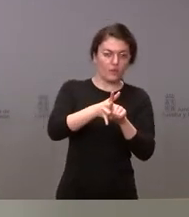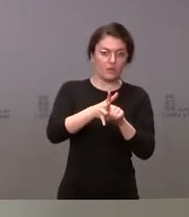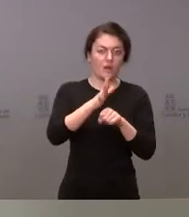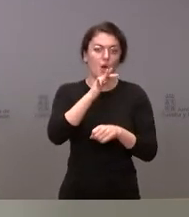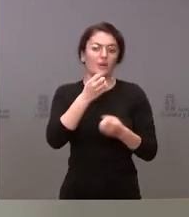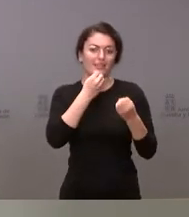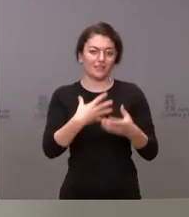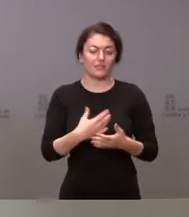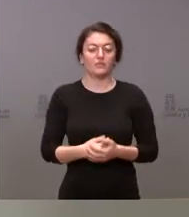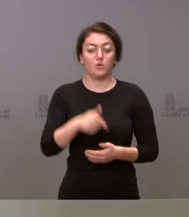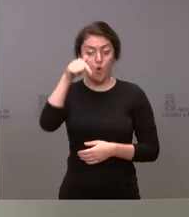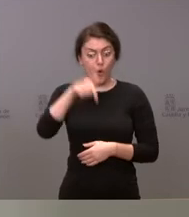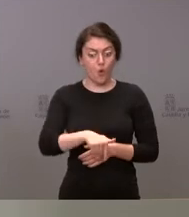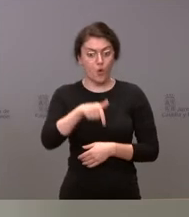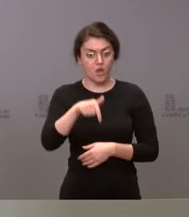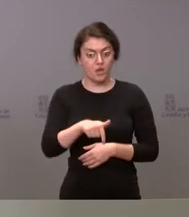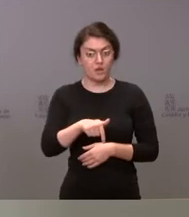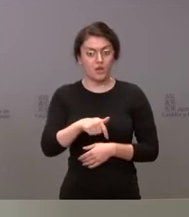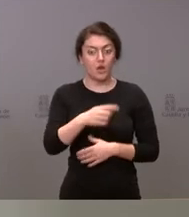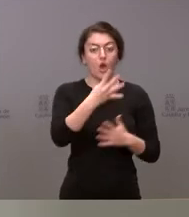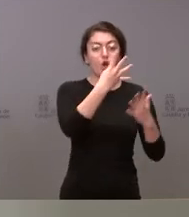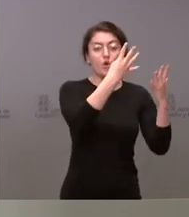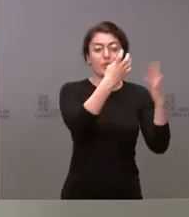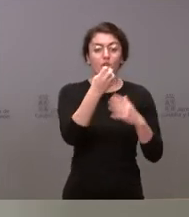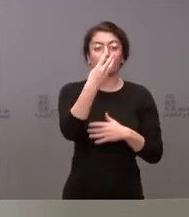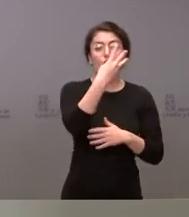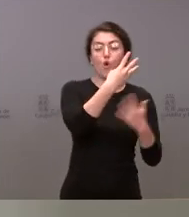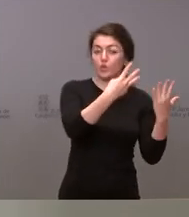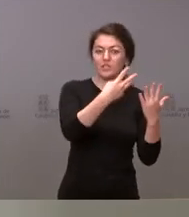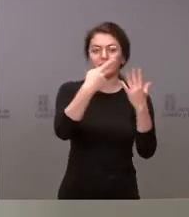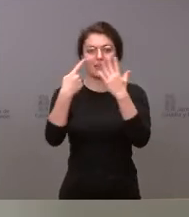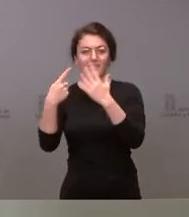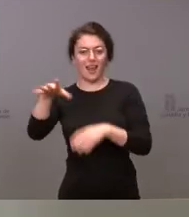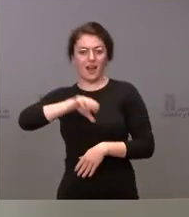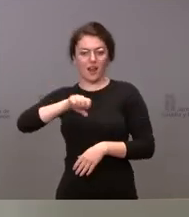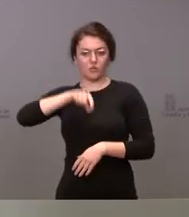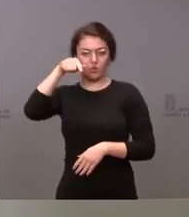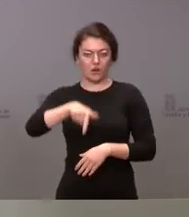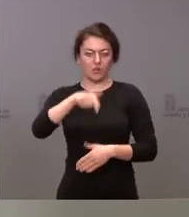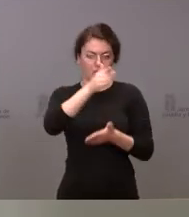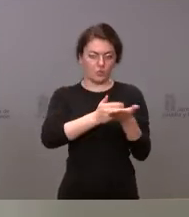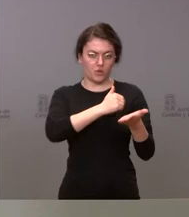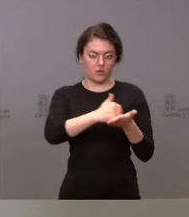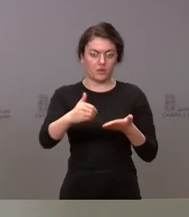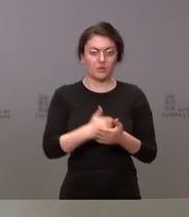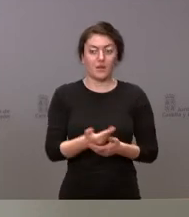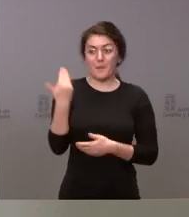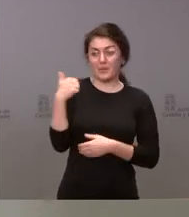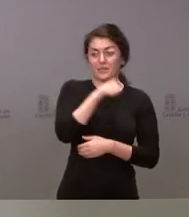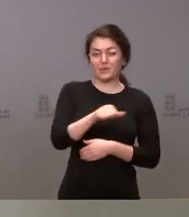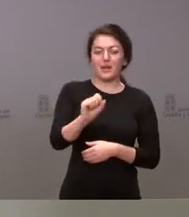Hoy se notifican 986 casos en nuestra comunidad autónoma. La semana pasada fueron 1